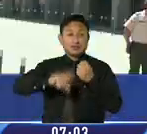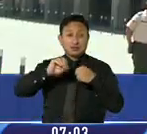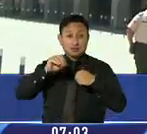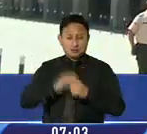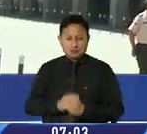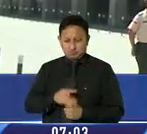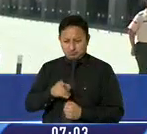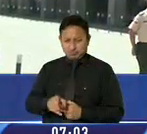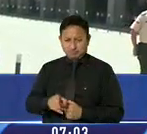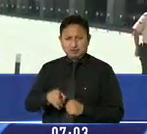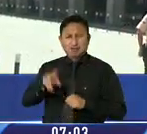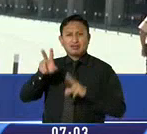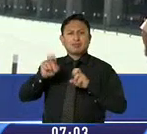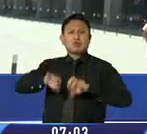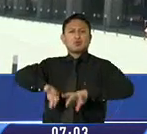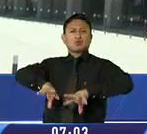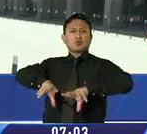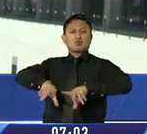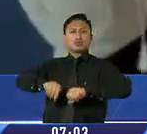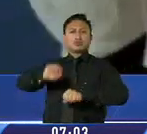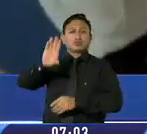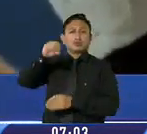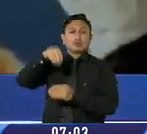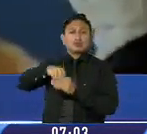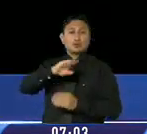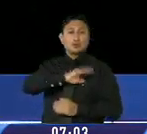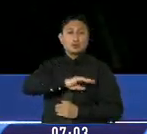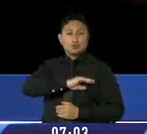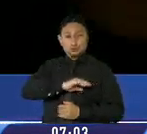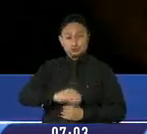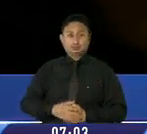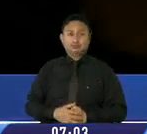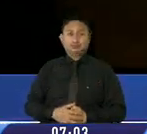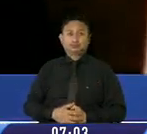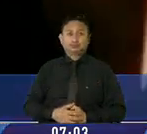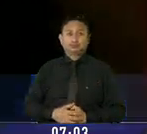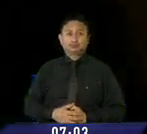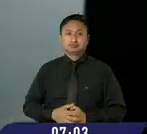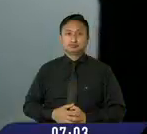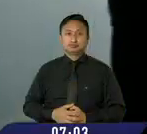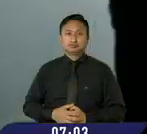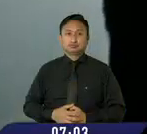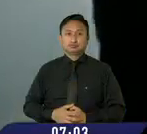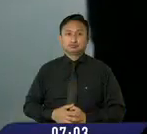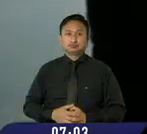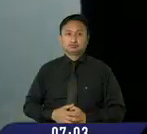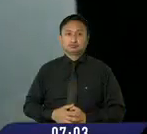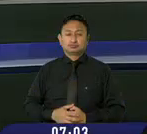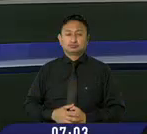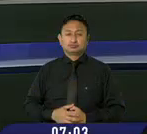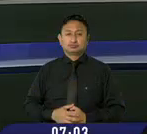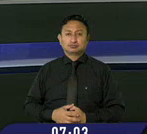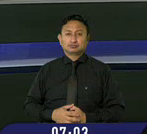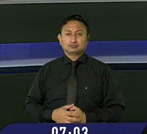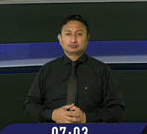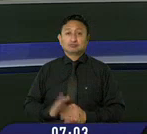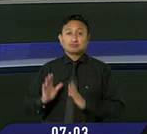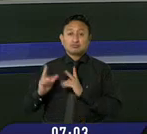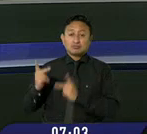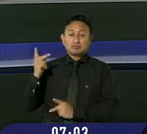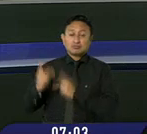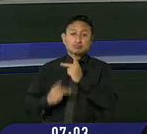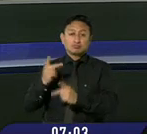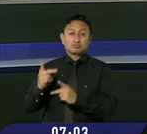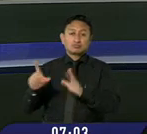presuntos actos de corrupción dentro del municipio de Quito. Informó Ismenia Solórzano. Y el proceso legal